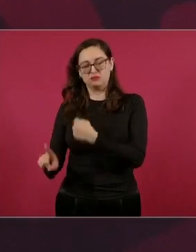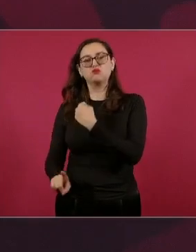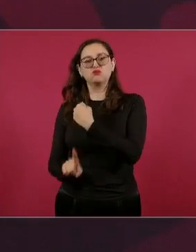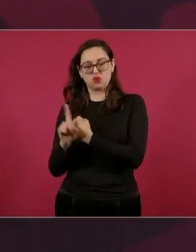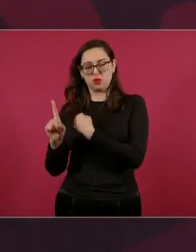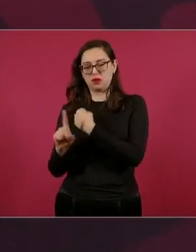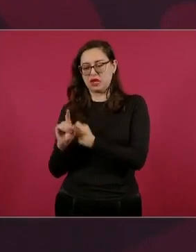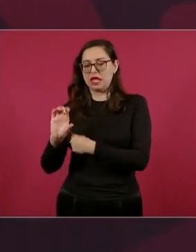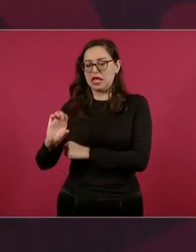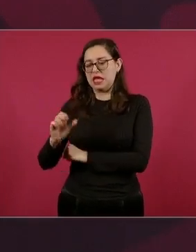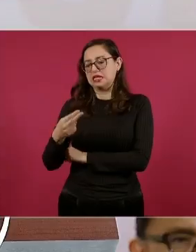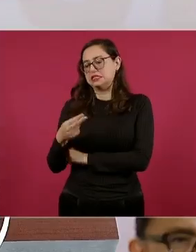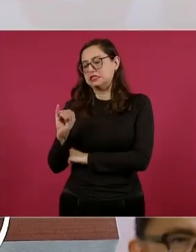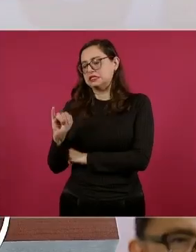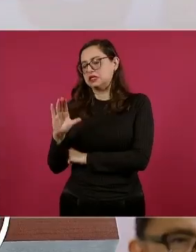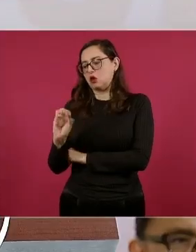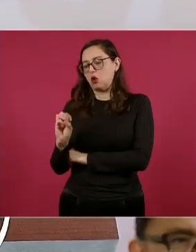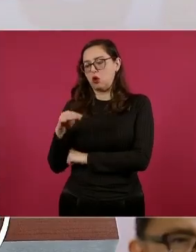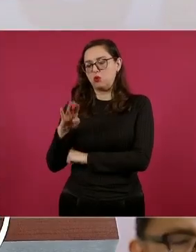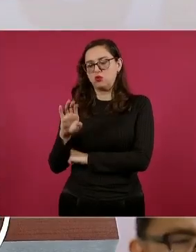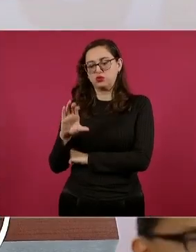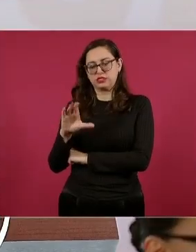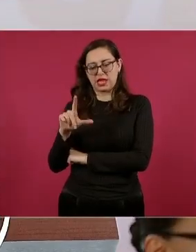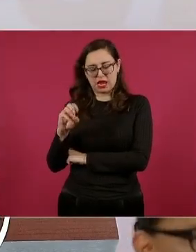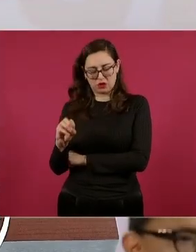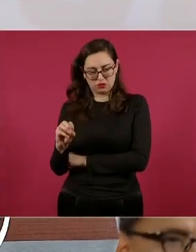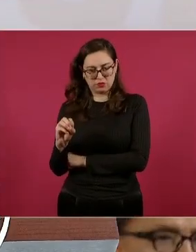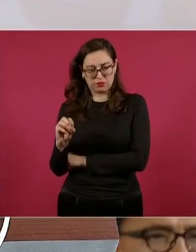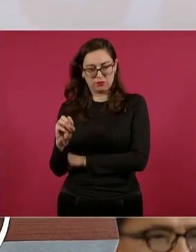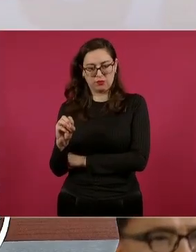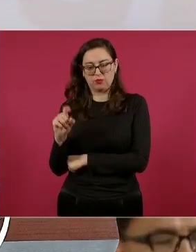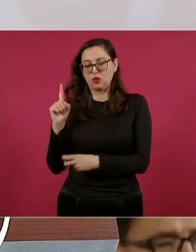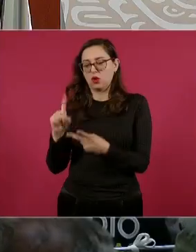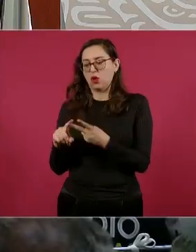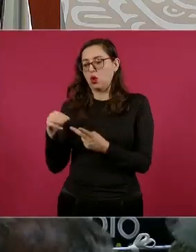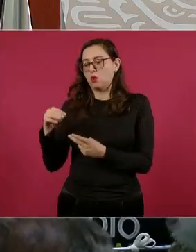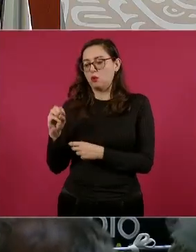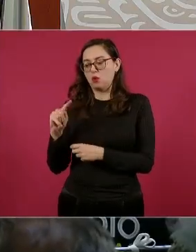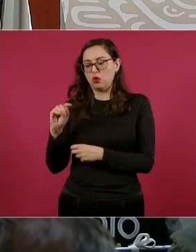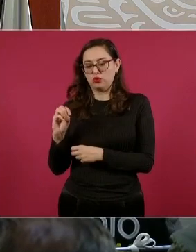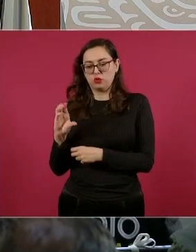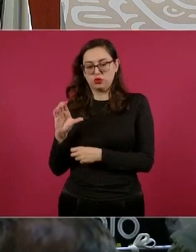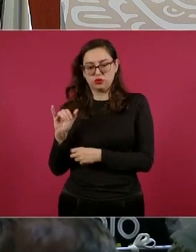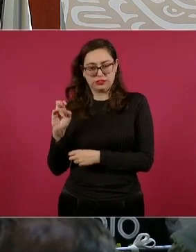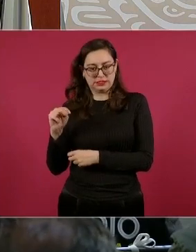Chico Muselo, Motocintla,